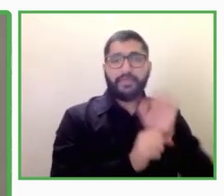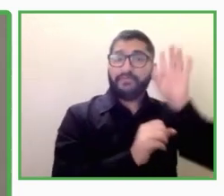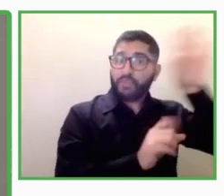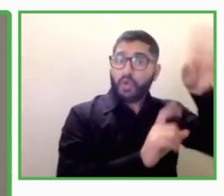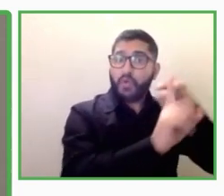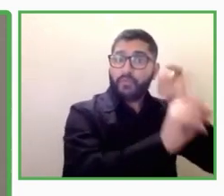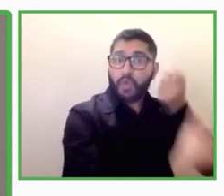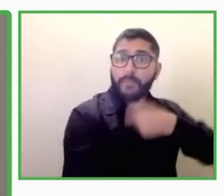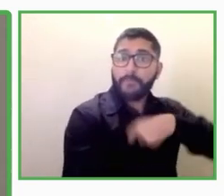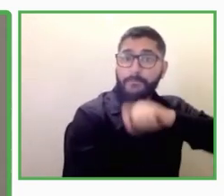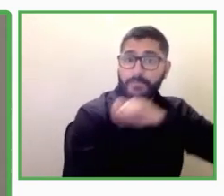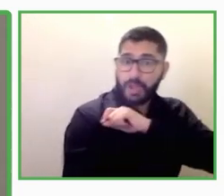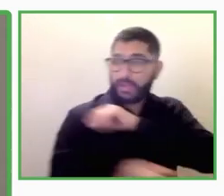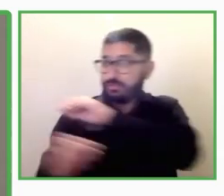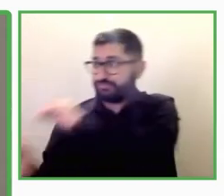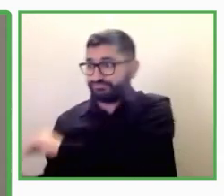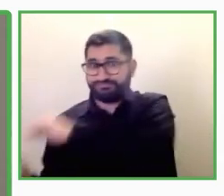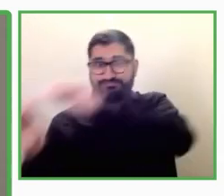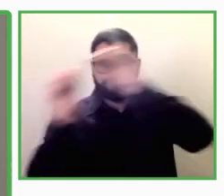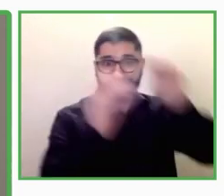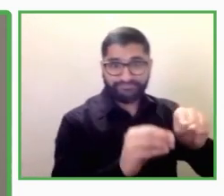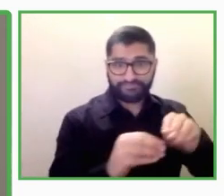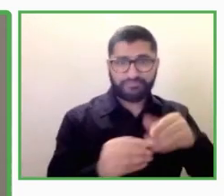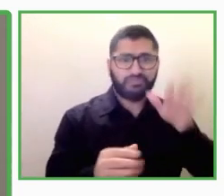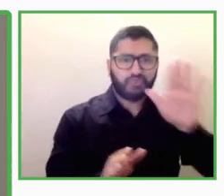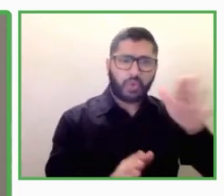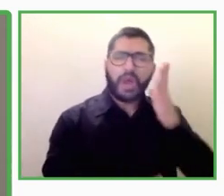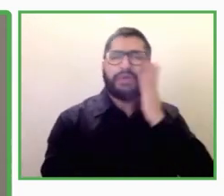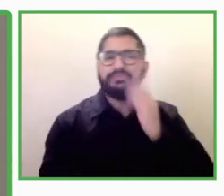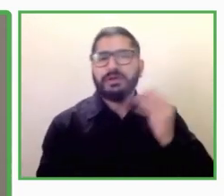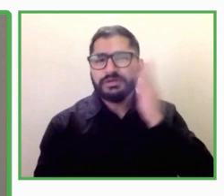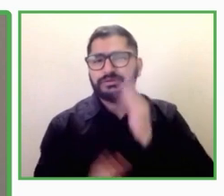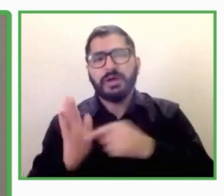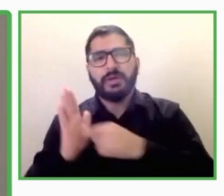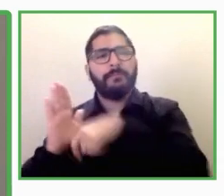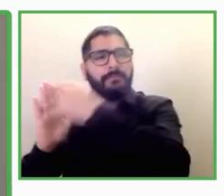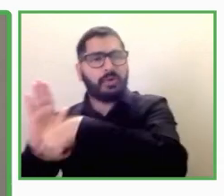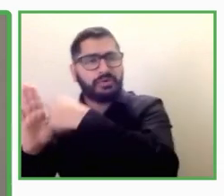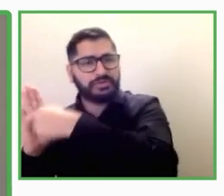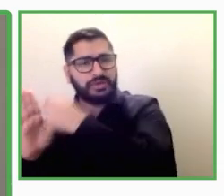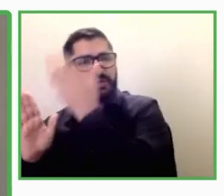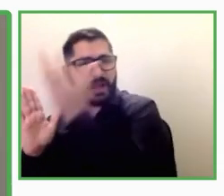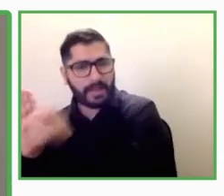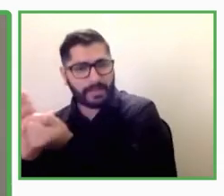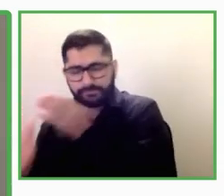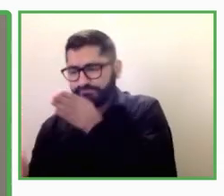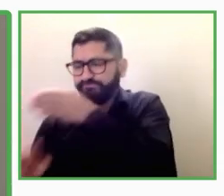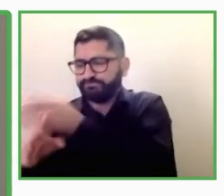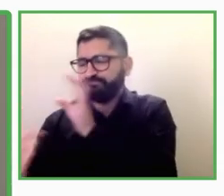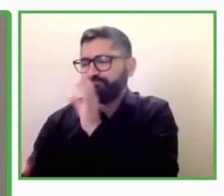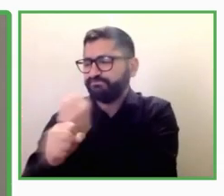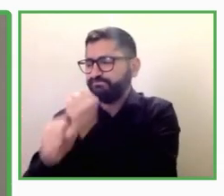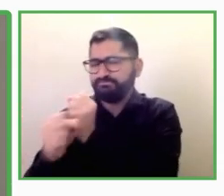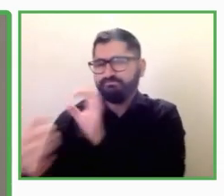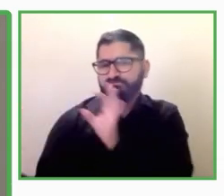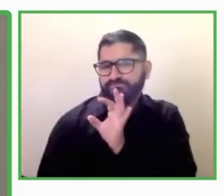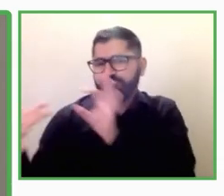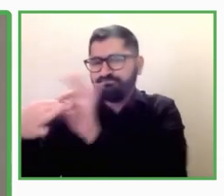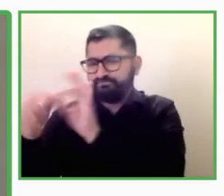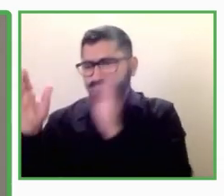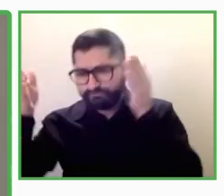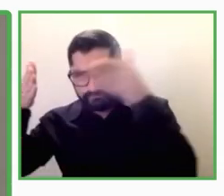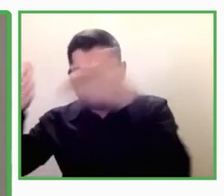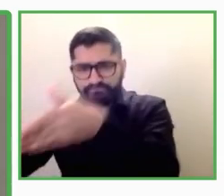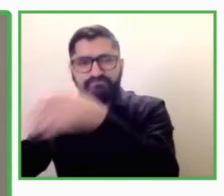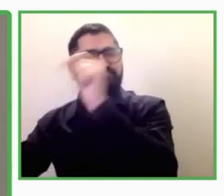que realizamos conjuntamente con el Banco Interamericano de Desarrollo en Ecuador, Costa Rica, Colombia, República Dominicana, basándonos sobre